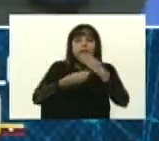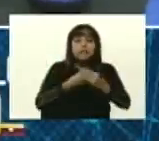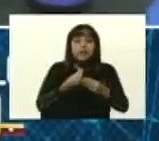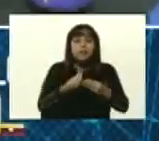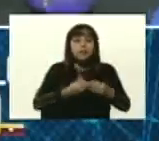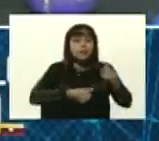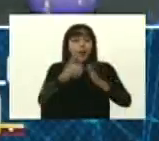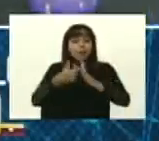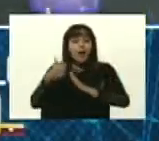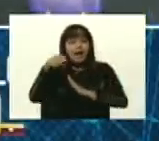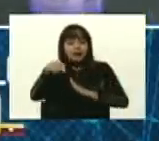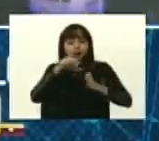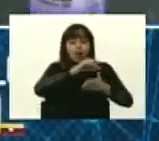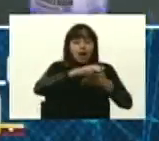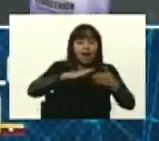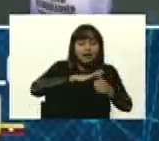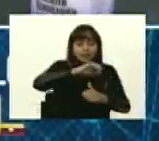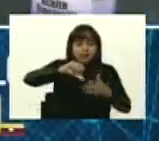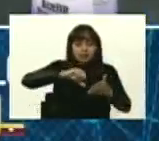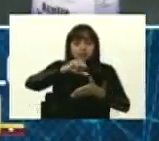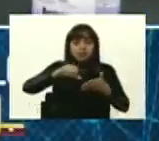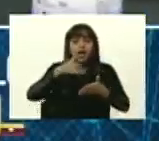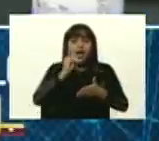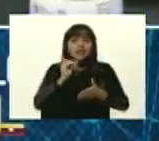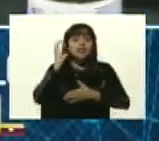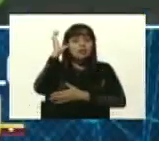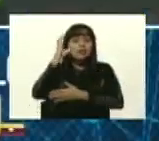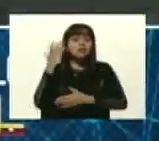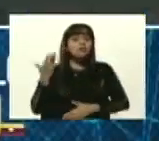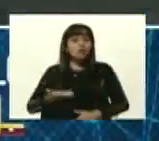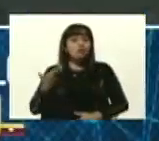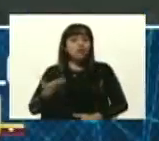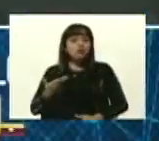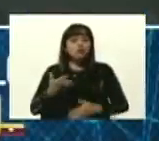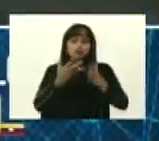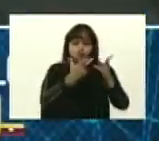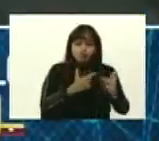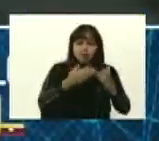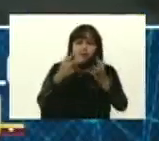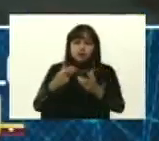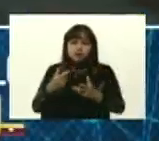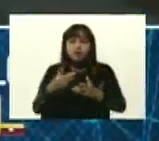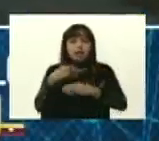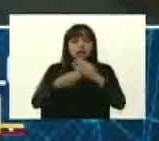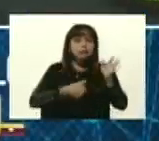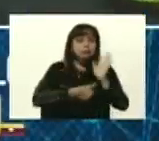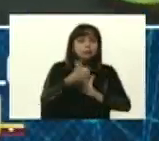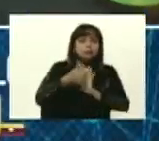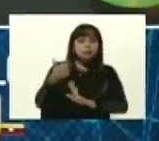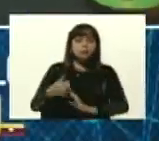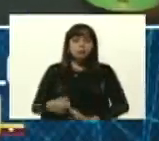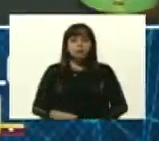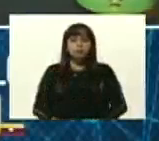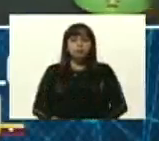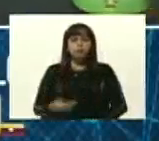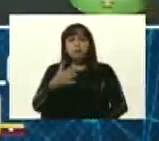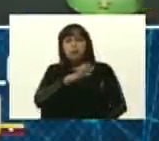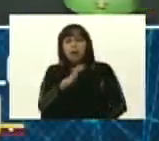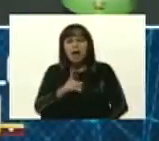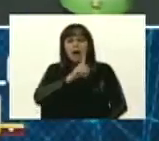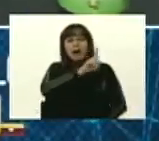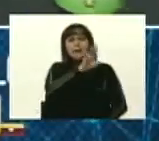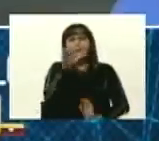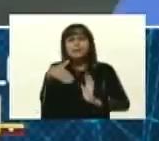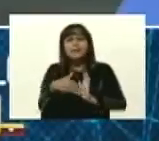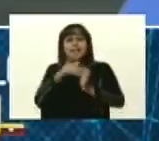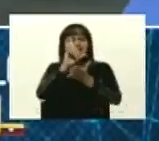de estos aceites, que tienen una capacidad importante ya instalada. Estamos hablando de cerca de mil litros por